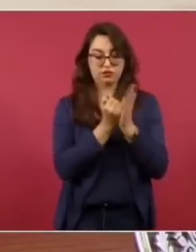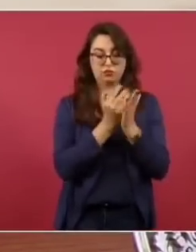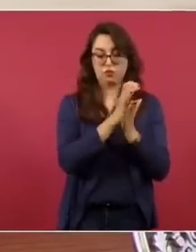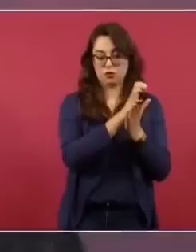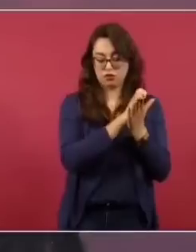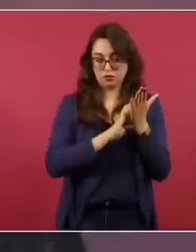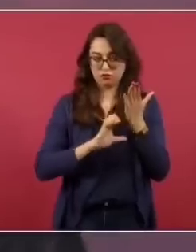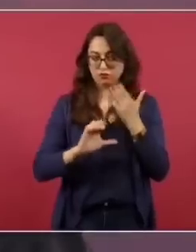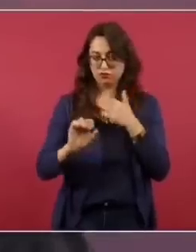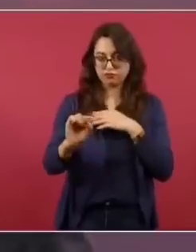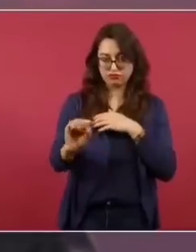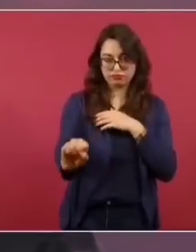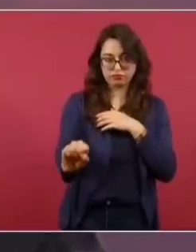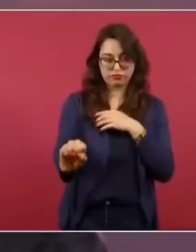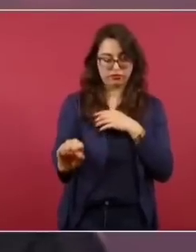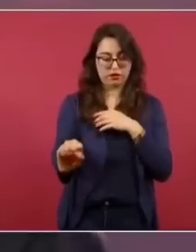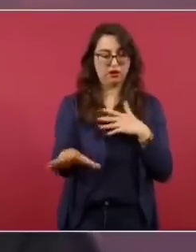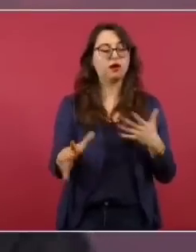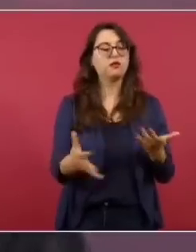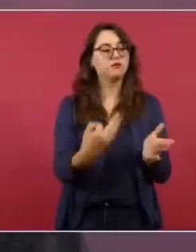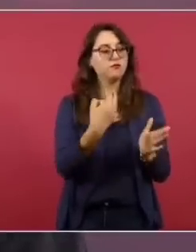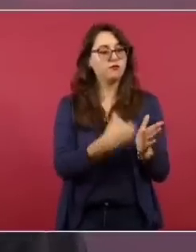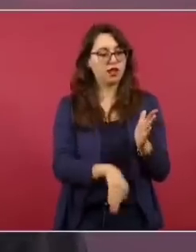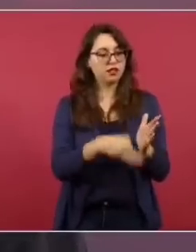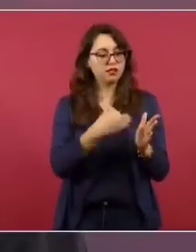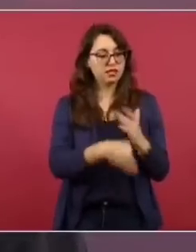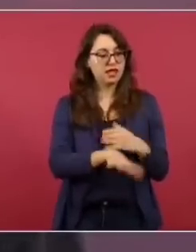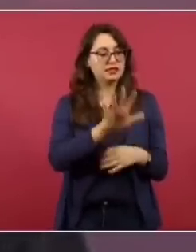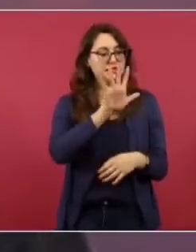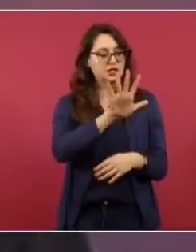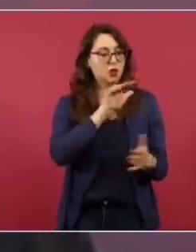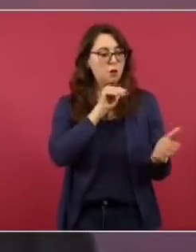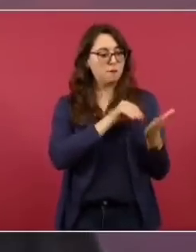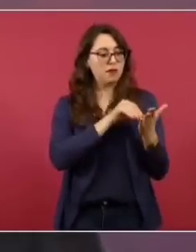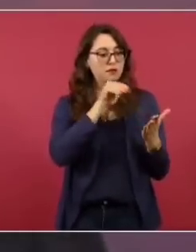hacienda pública, quedan cinco mil millones de dólares.